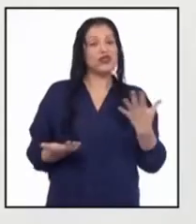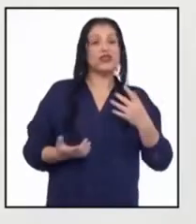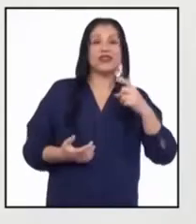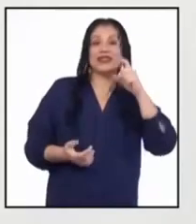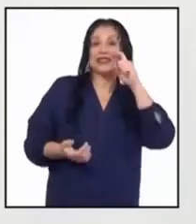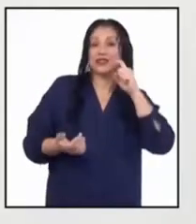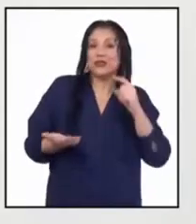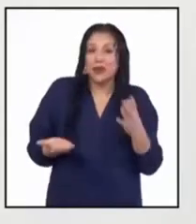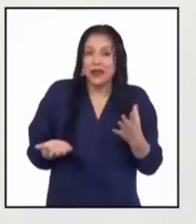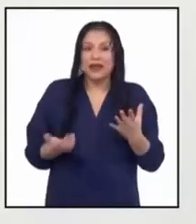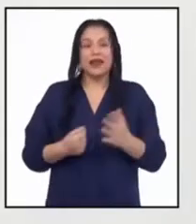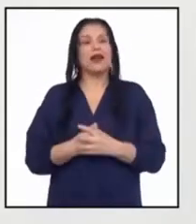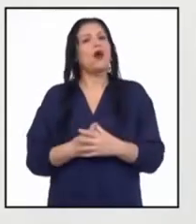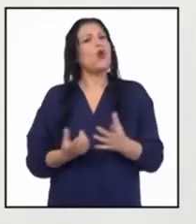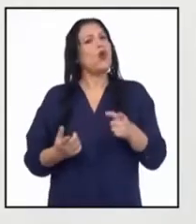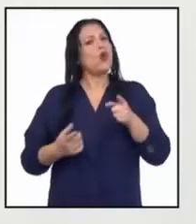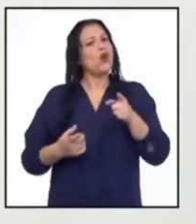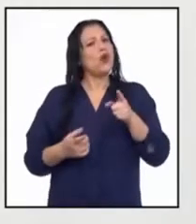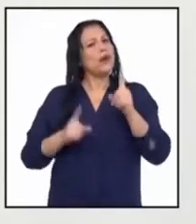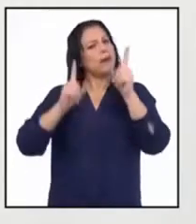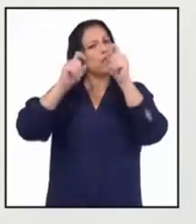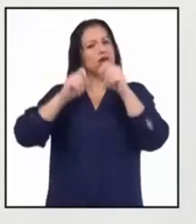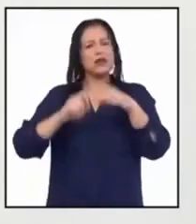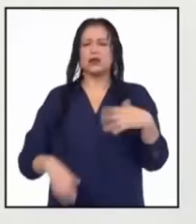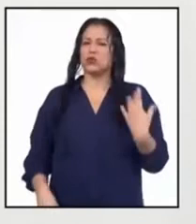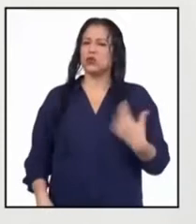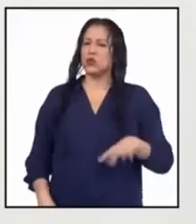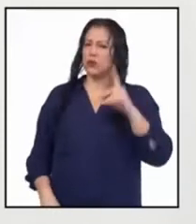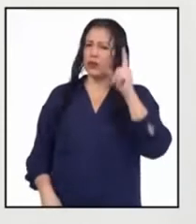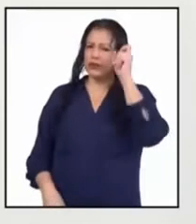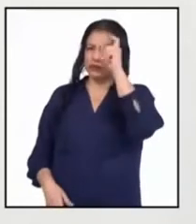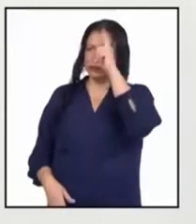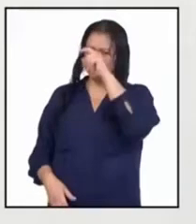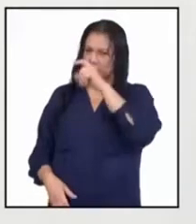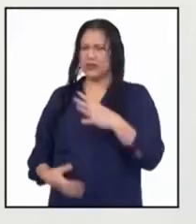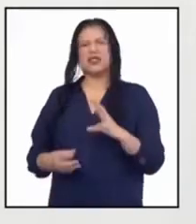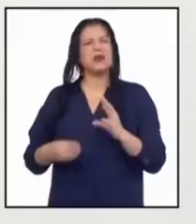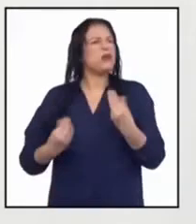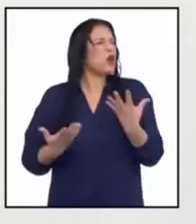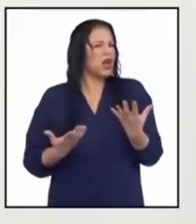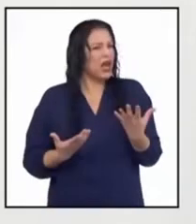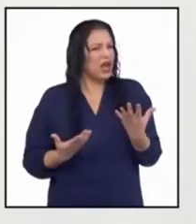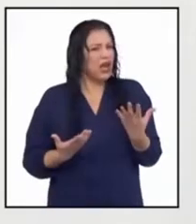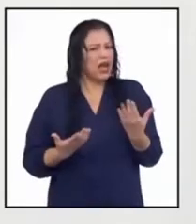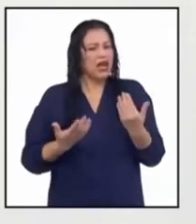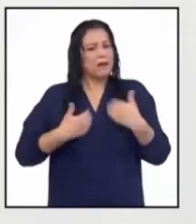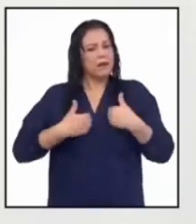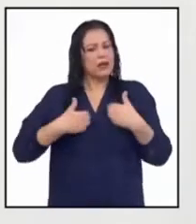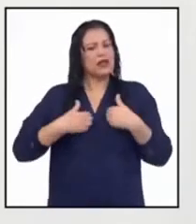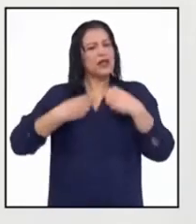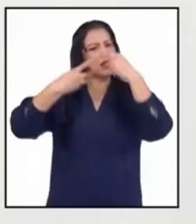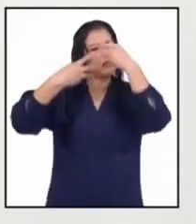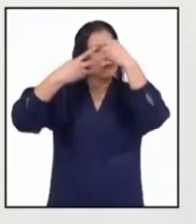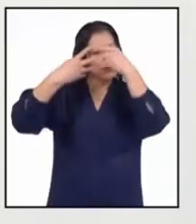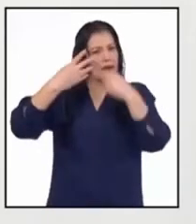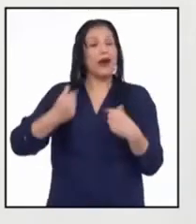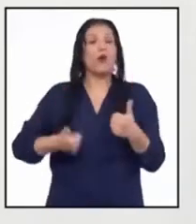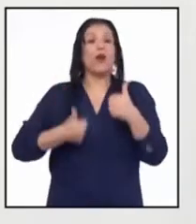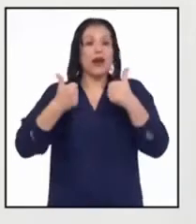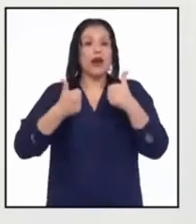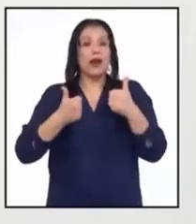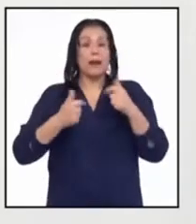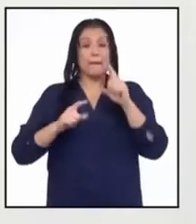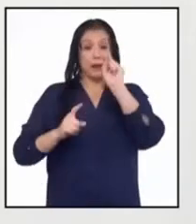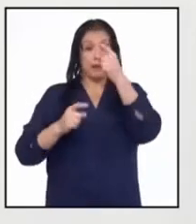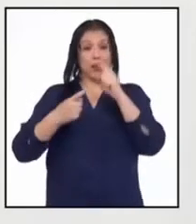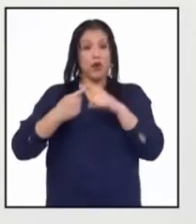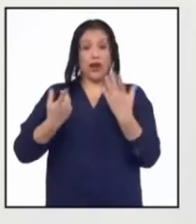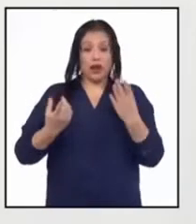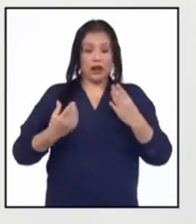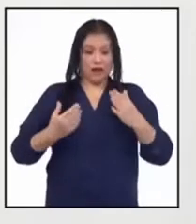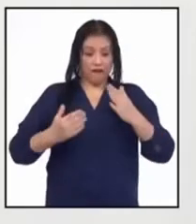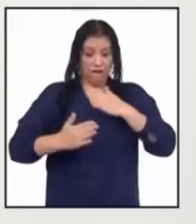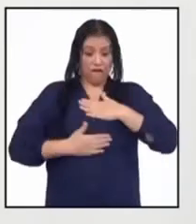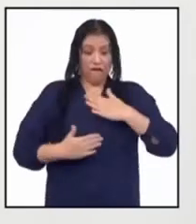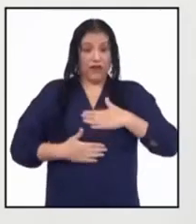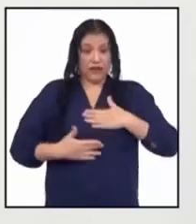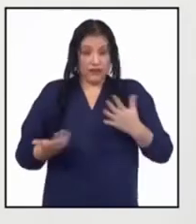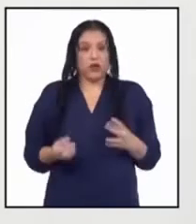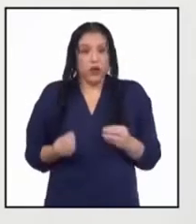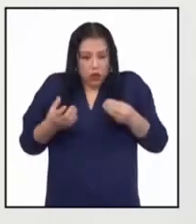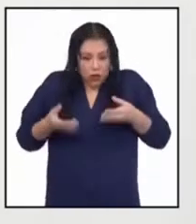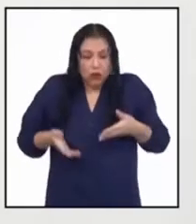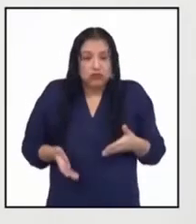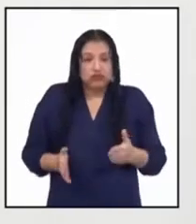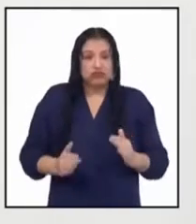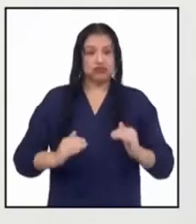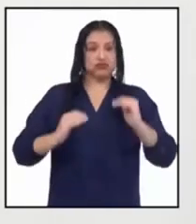muy compleja, ya que este tema tiene por un lado el aspecto biológico y físico, pero por el